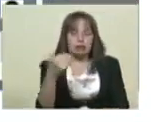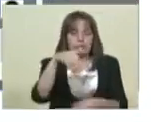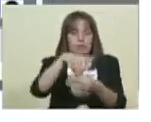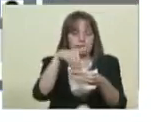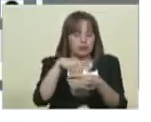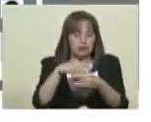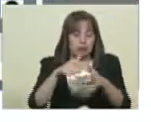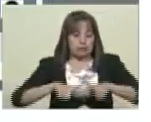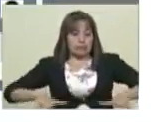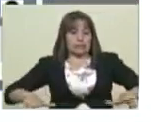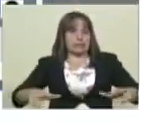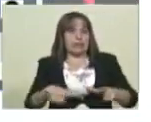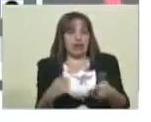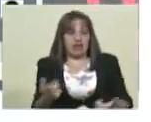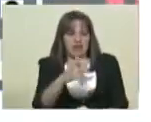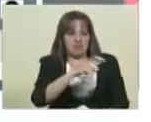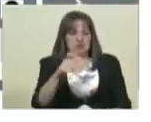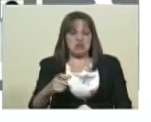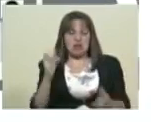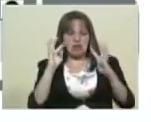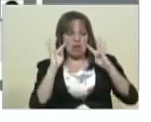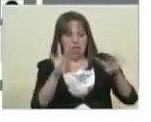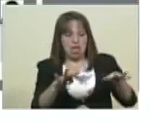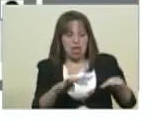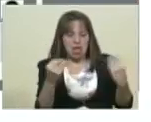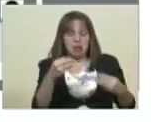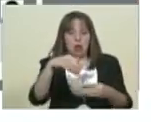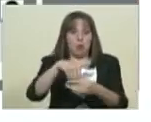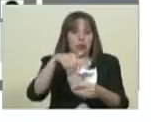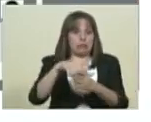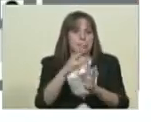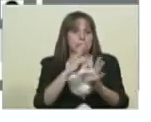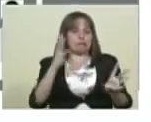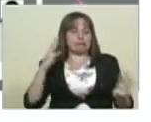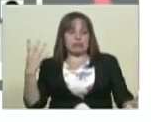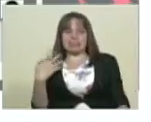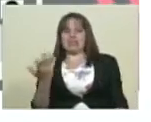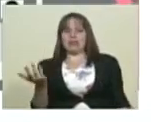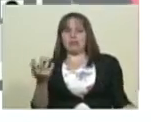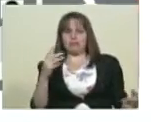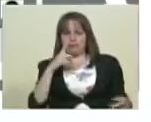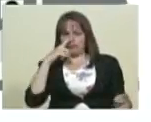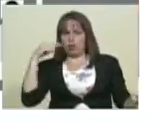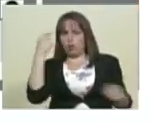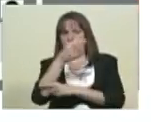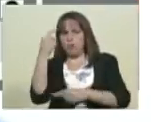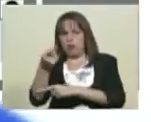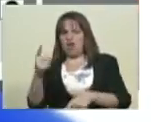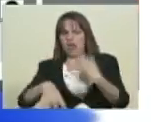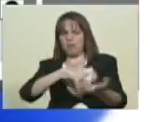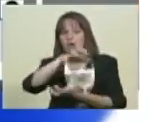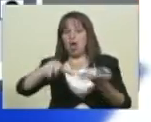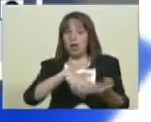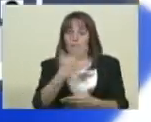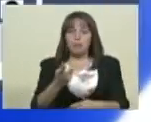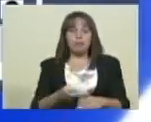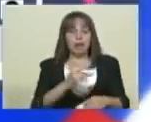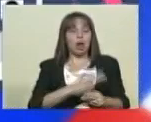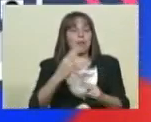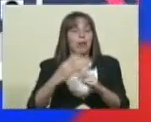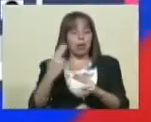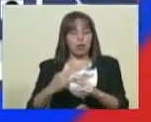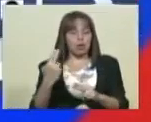su alrededor, sus vecinos que la vean en un centro de votación era una situación de peligro.